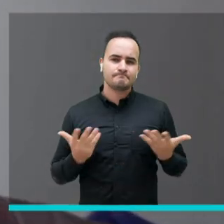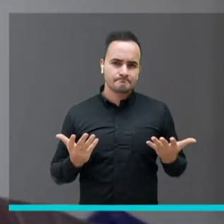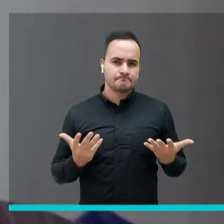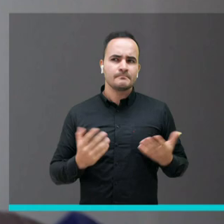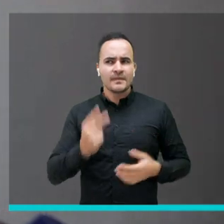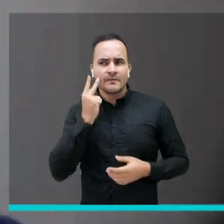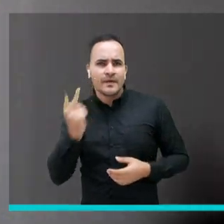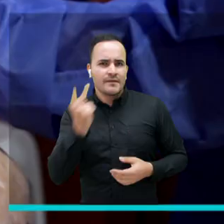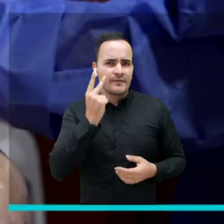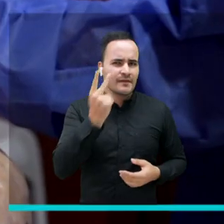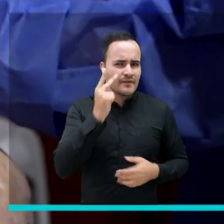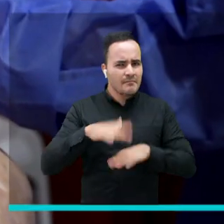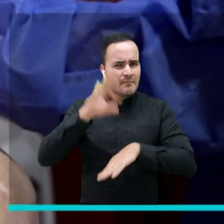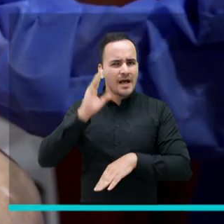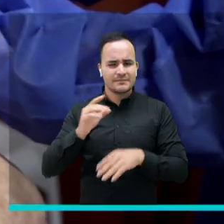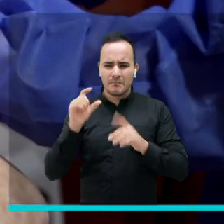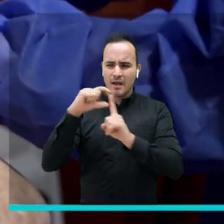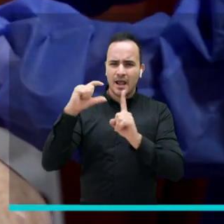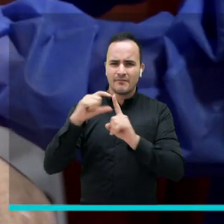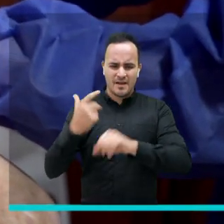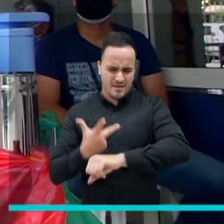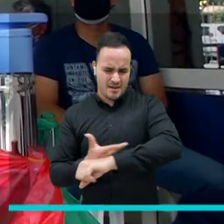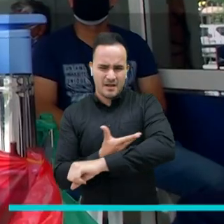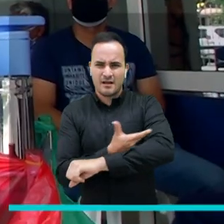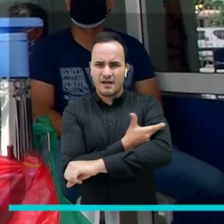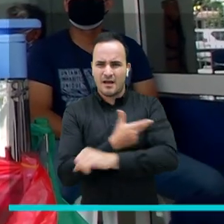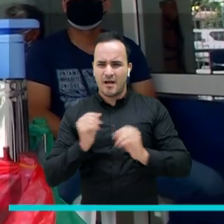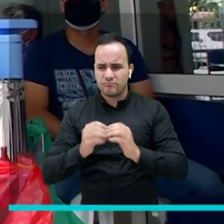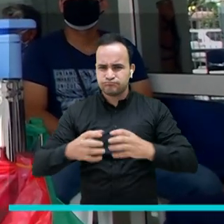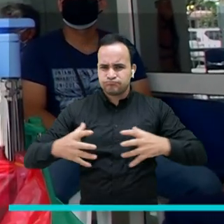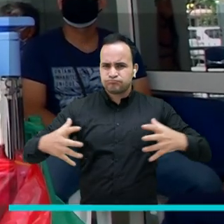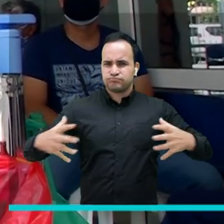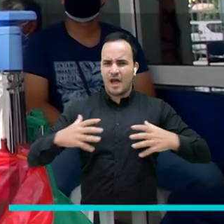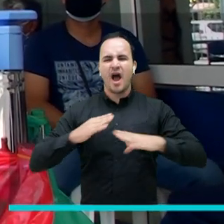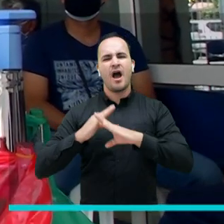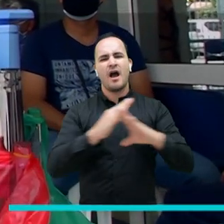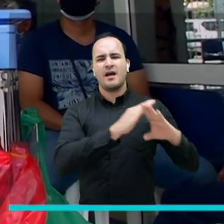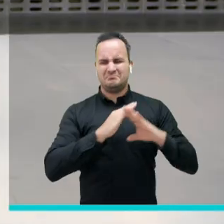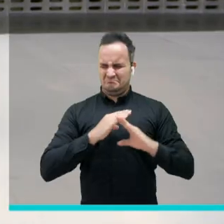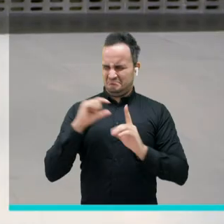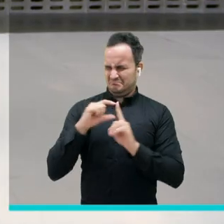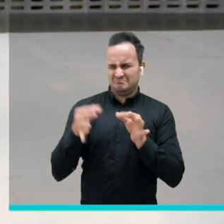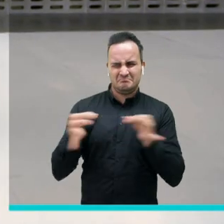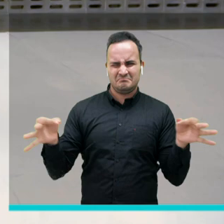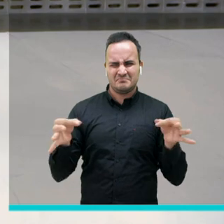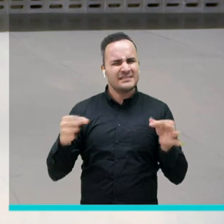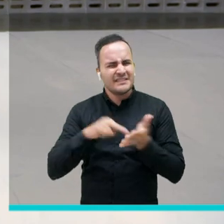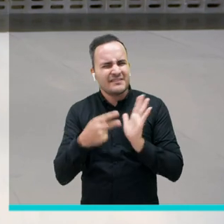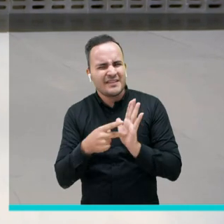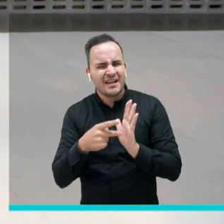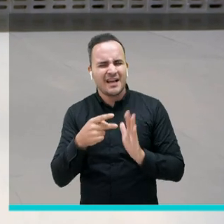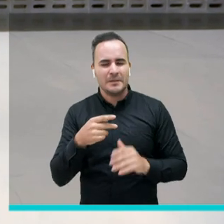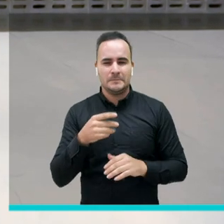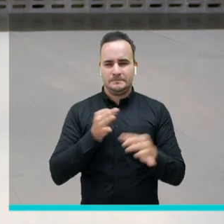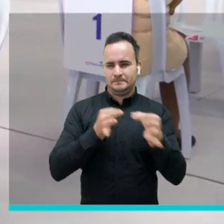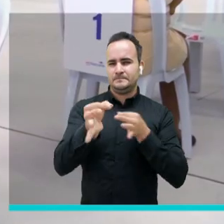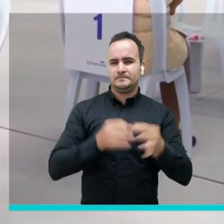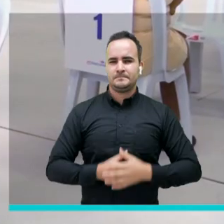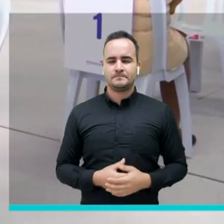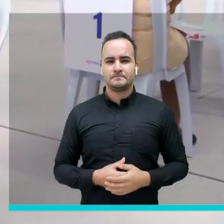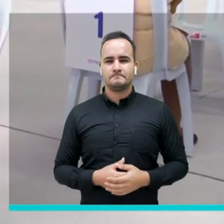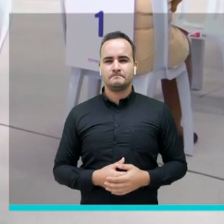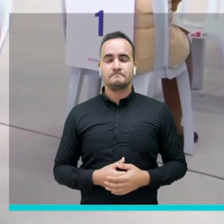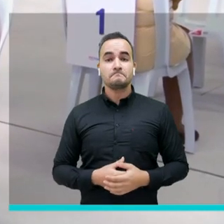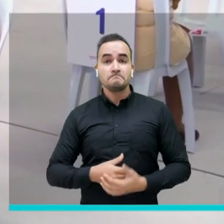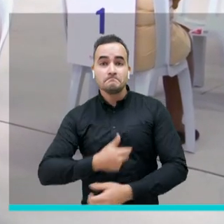Cada vez es más frecuente escuchar el nombre inmunidad de rebaño. ¿En realidad qué es esto? ¿Y por qué es importante? Cuando